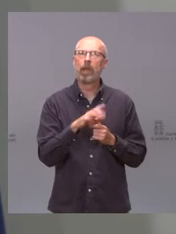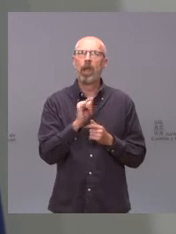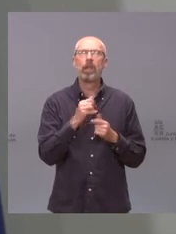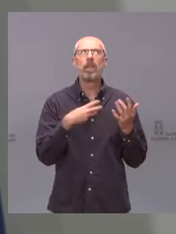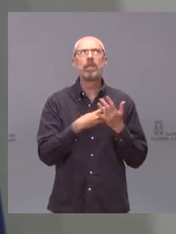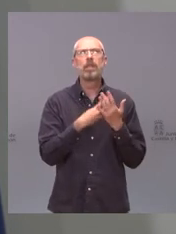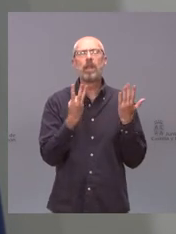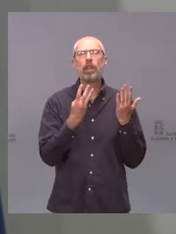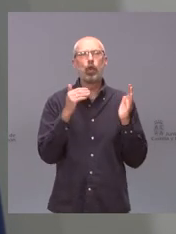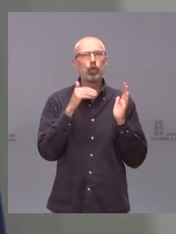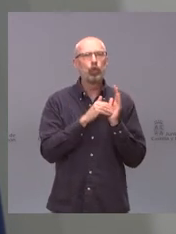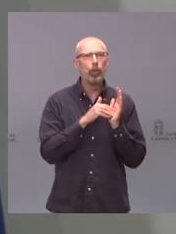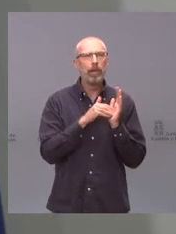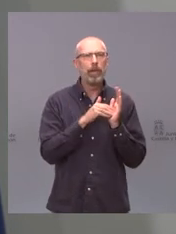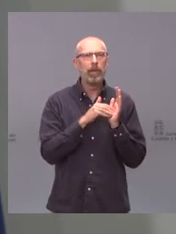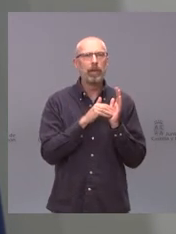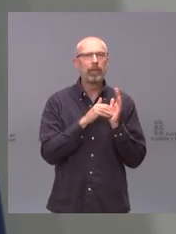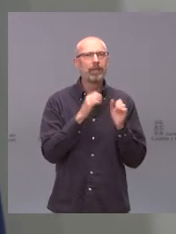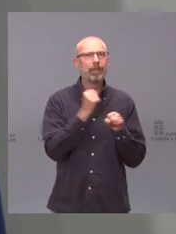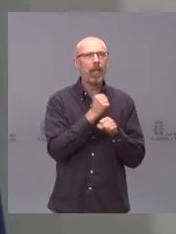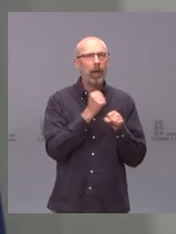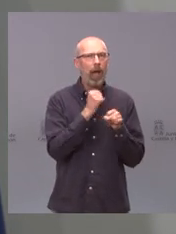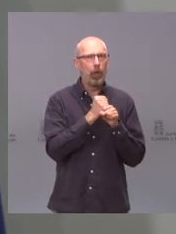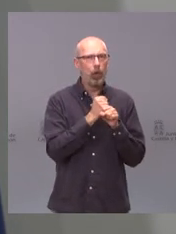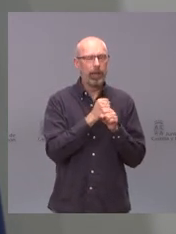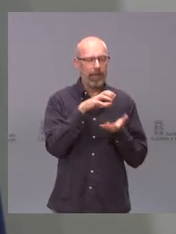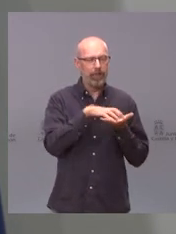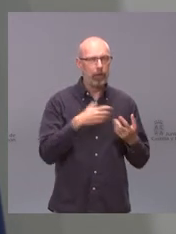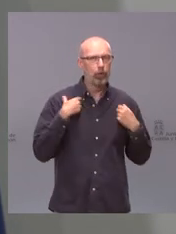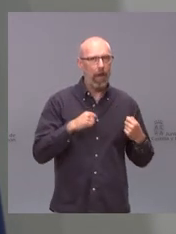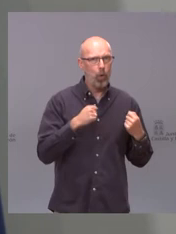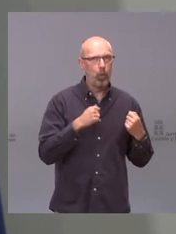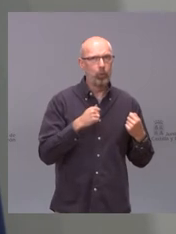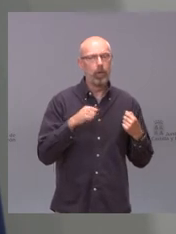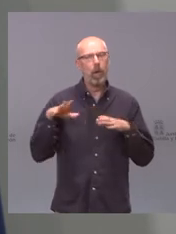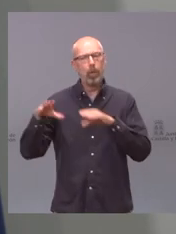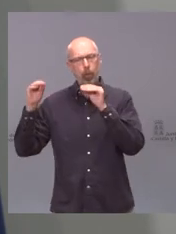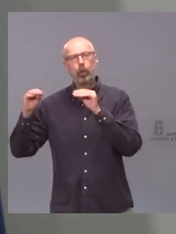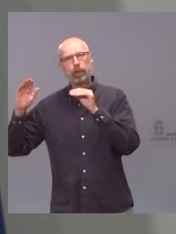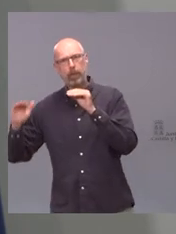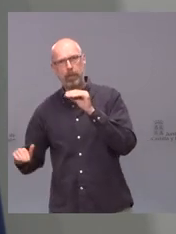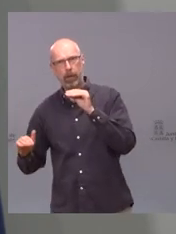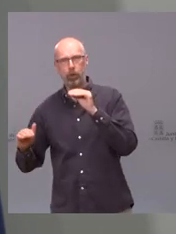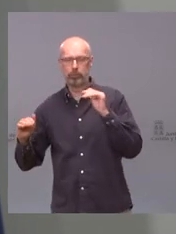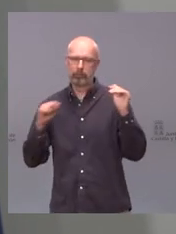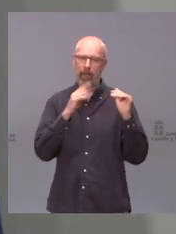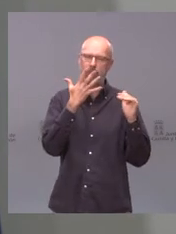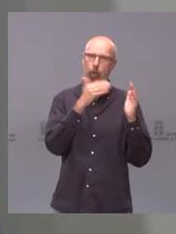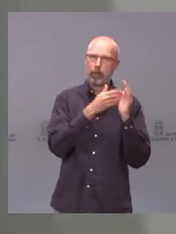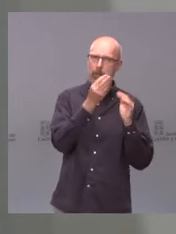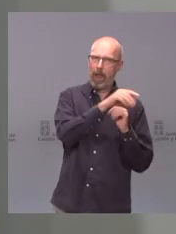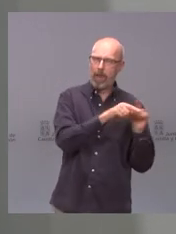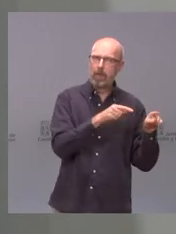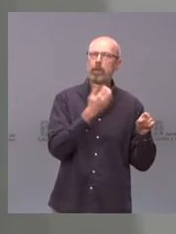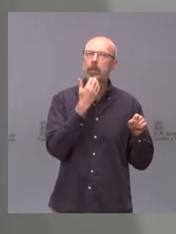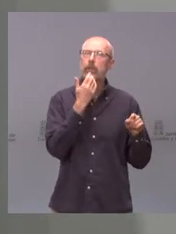.000 trabajadores en centros sanitarios 5.000 más que Burgos es que tiene otros 5.000 más